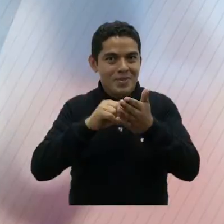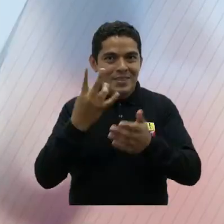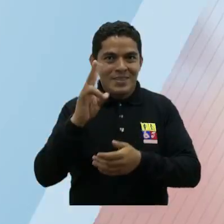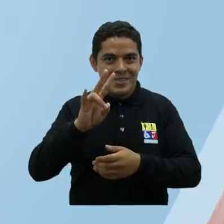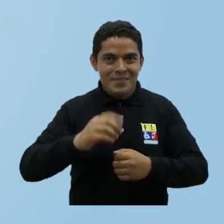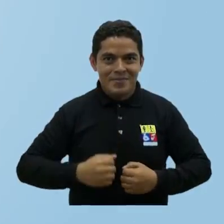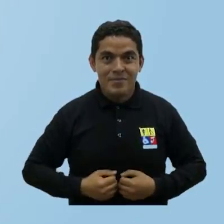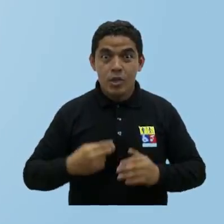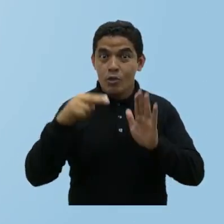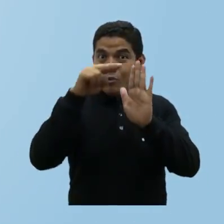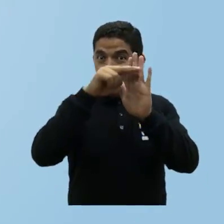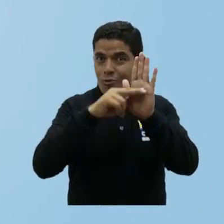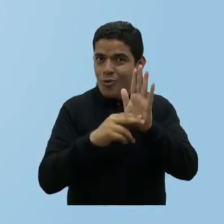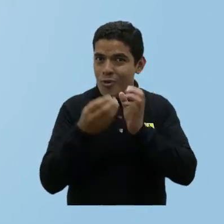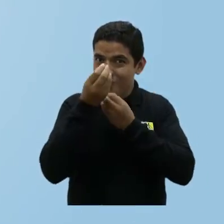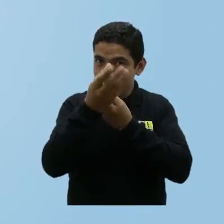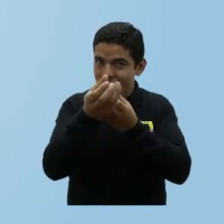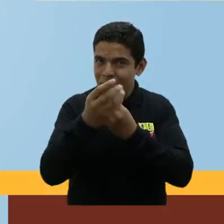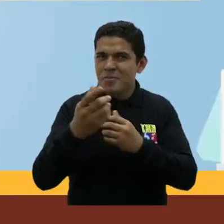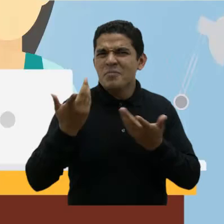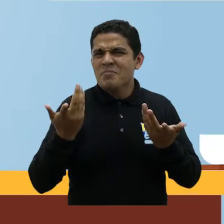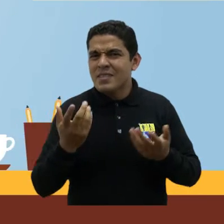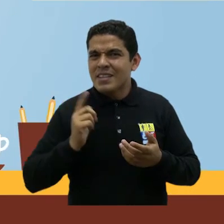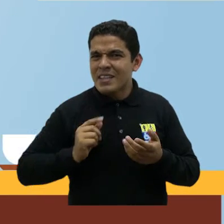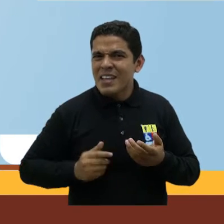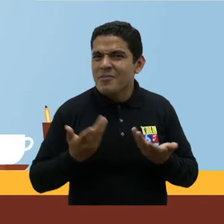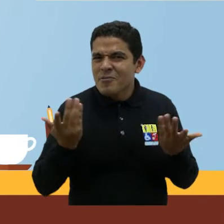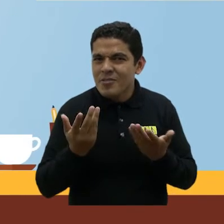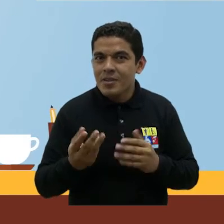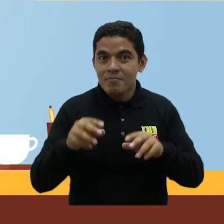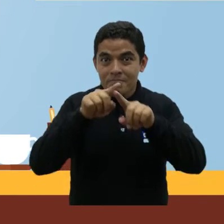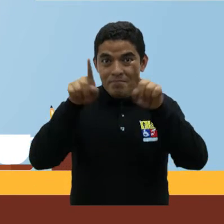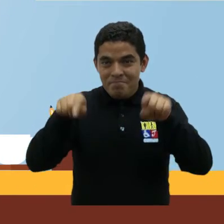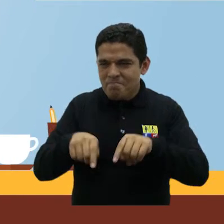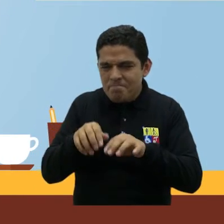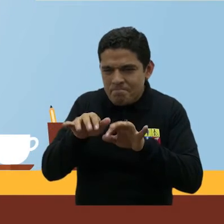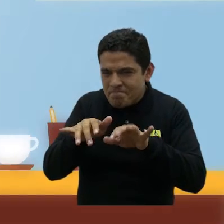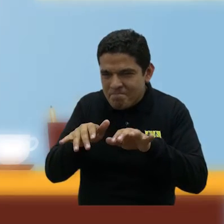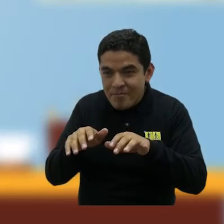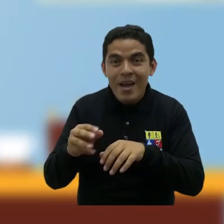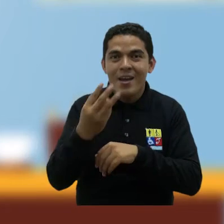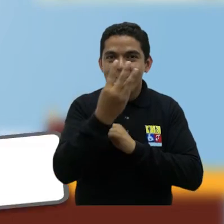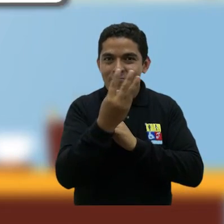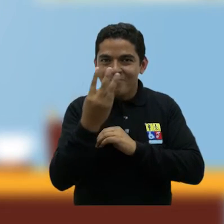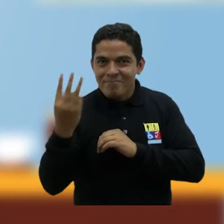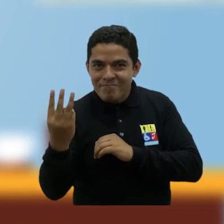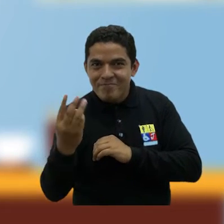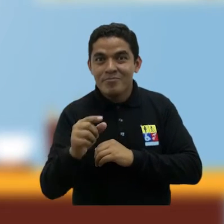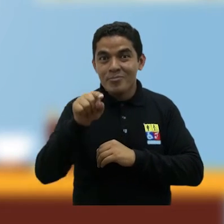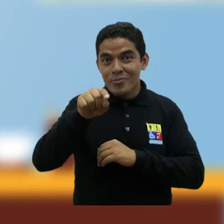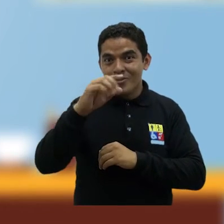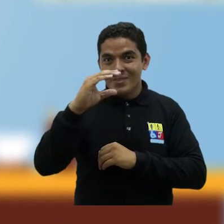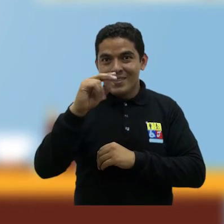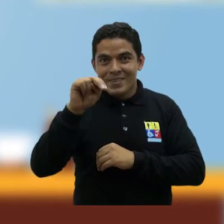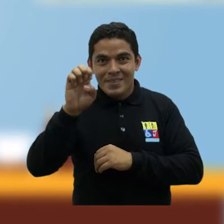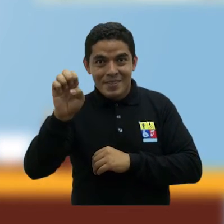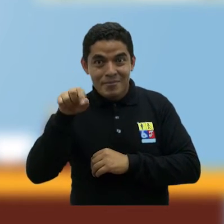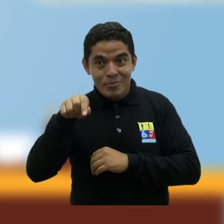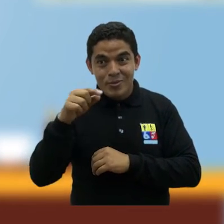La información normativa del proceso electoral sobre la consulta popular la encuentra disponible de forma permanente en la página web www